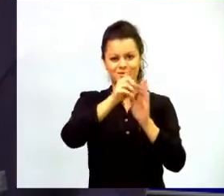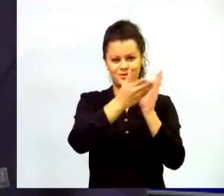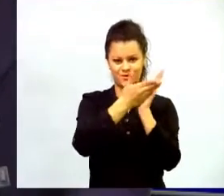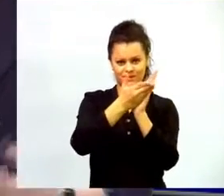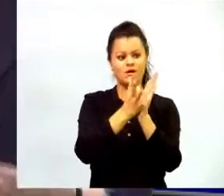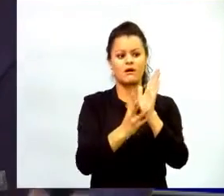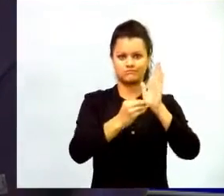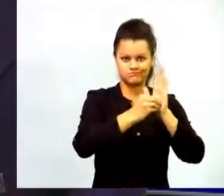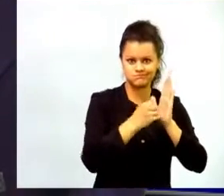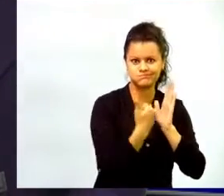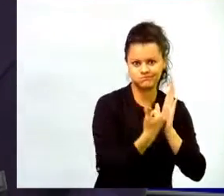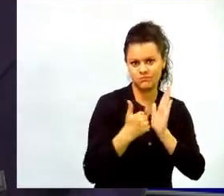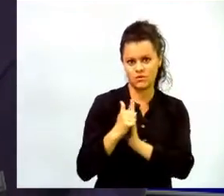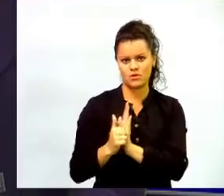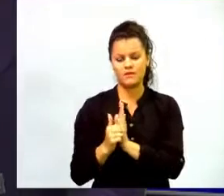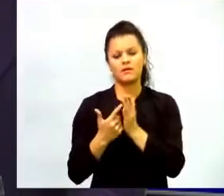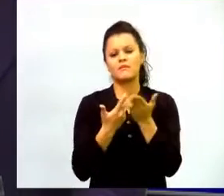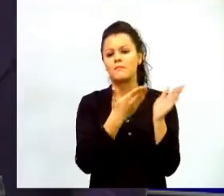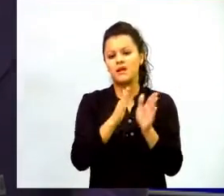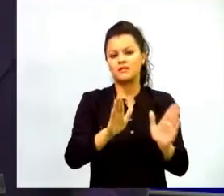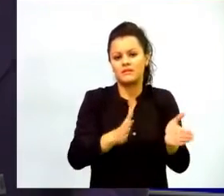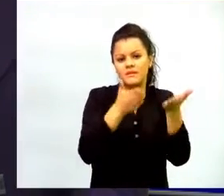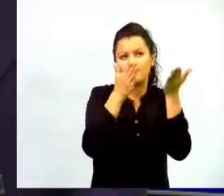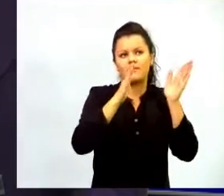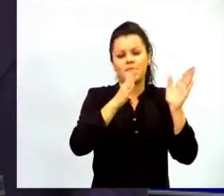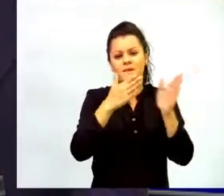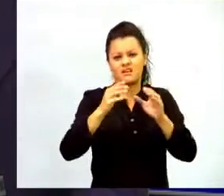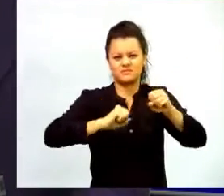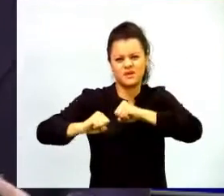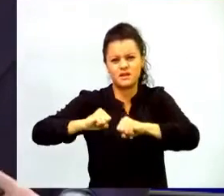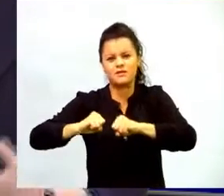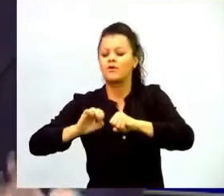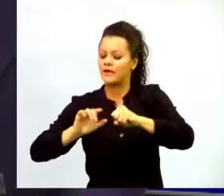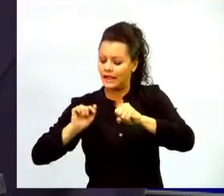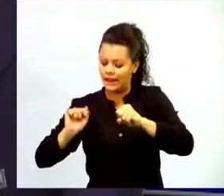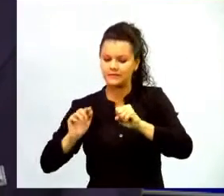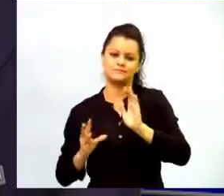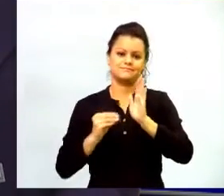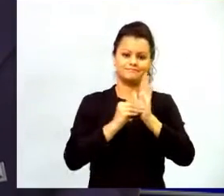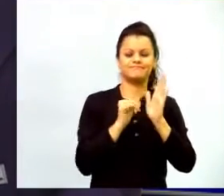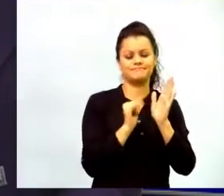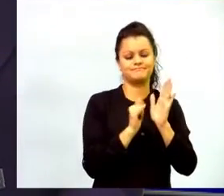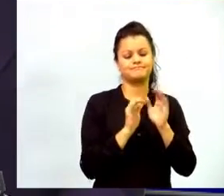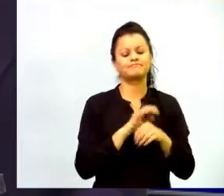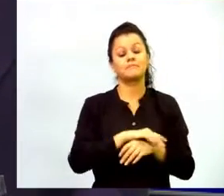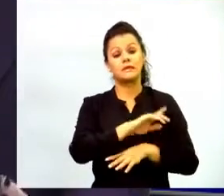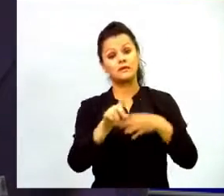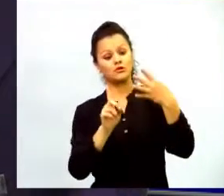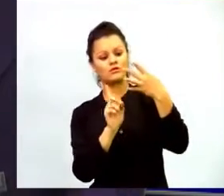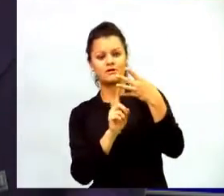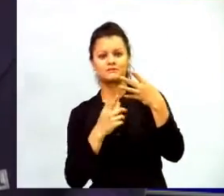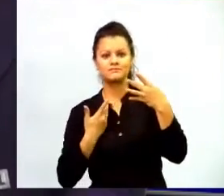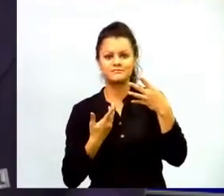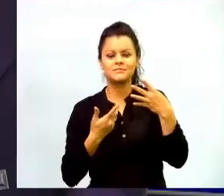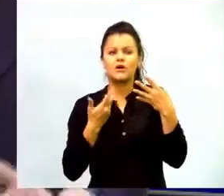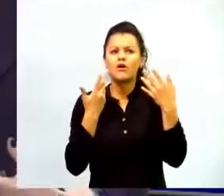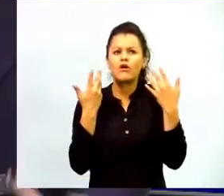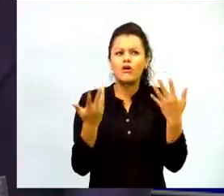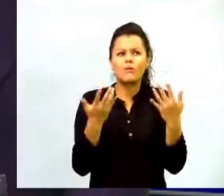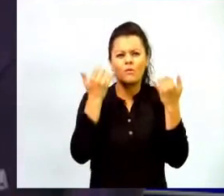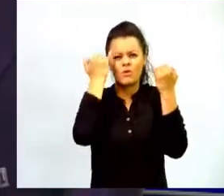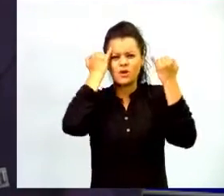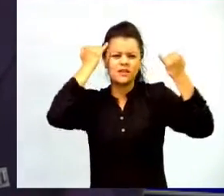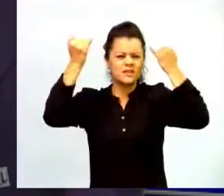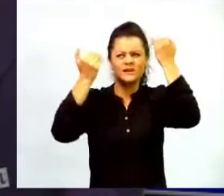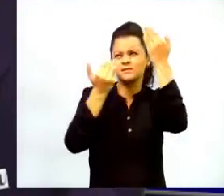plan de mejoramiento, de su plan operativo. Y en tercer lugar, en cuarto lugar, perdón, cómo generar mucha más innovación, cómo